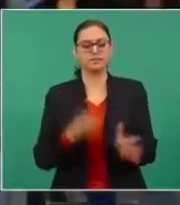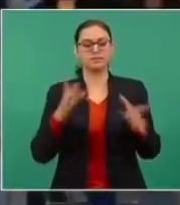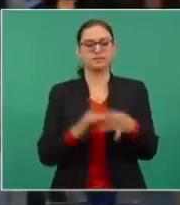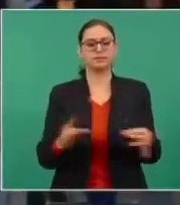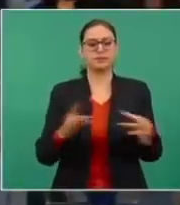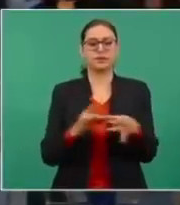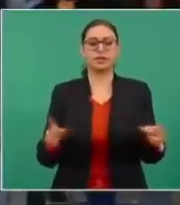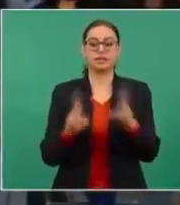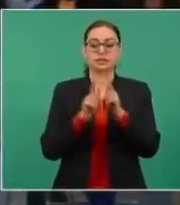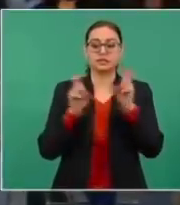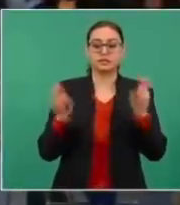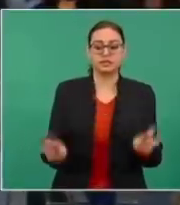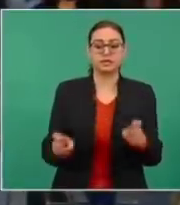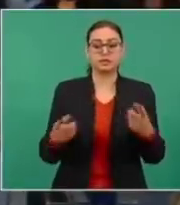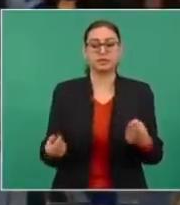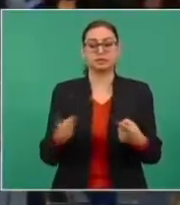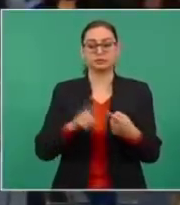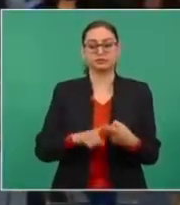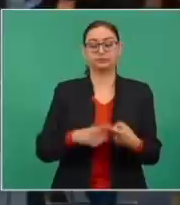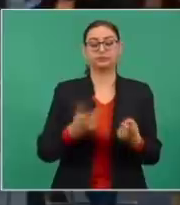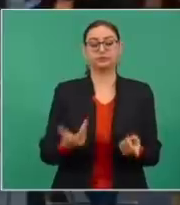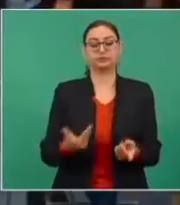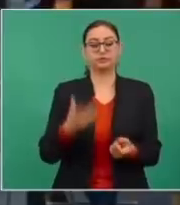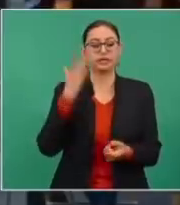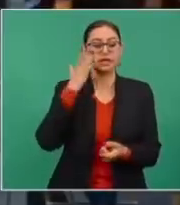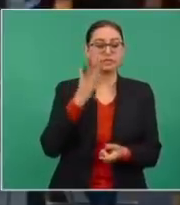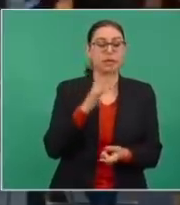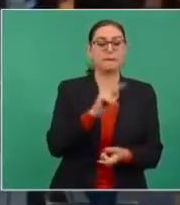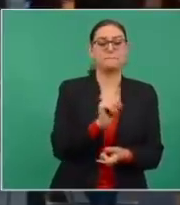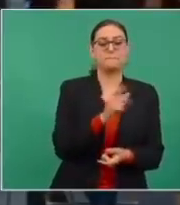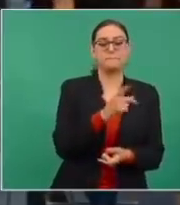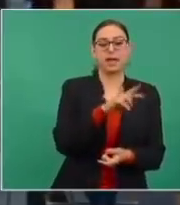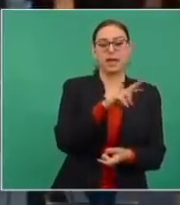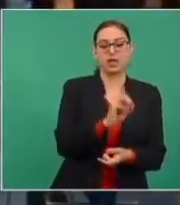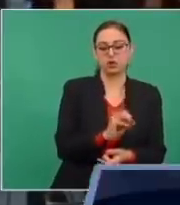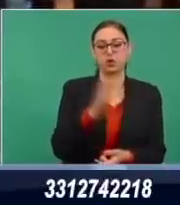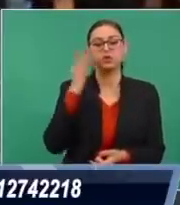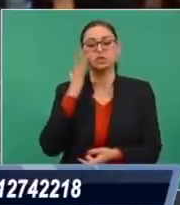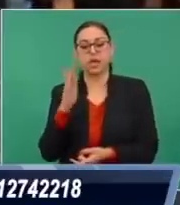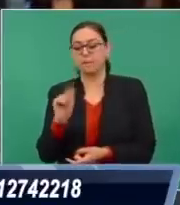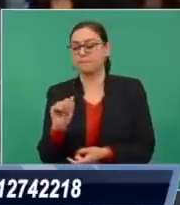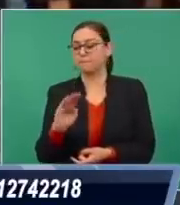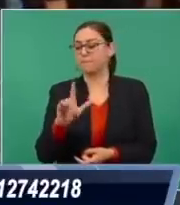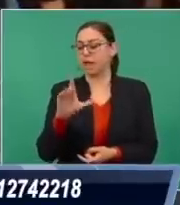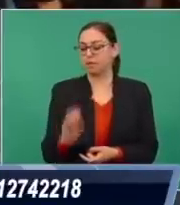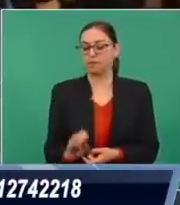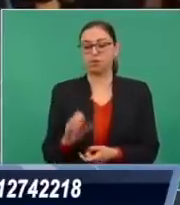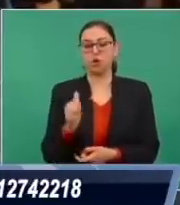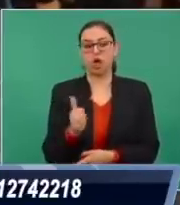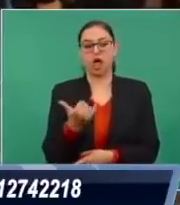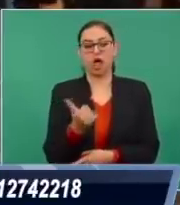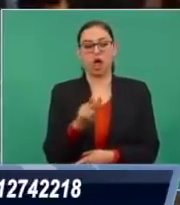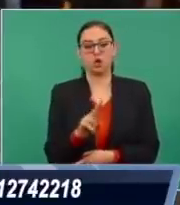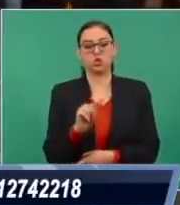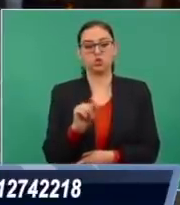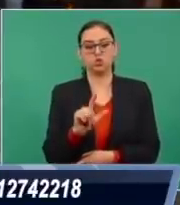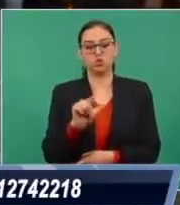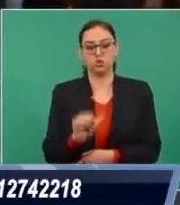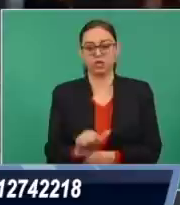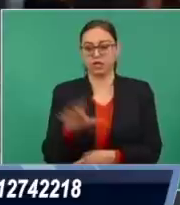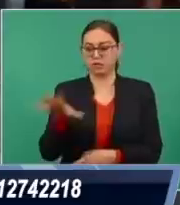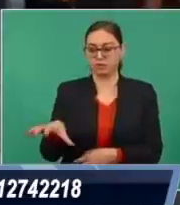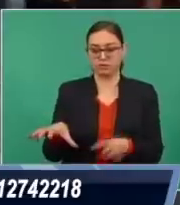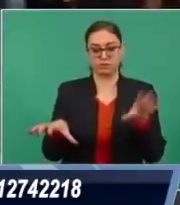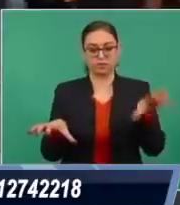el caso de San Pedro y San Pablo Ayutla, Mije, durante meses se me pidió por parte